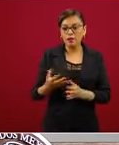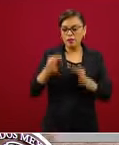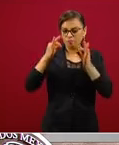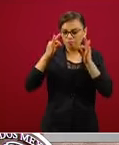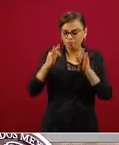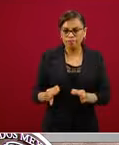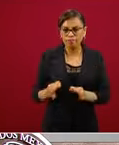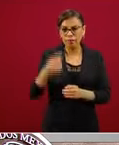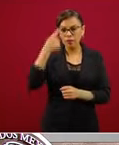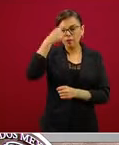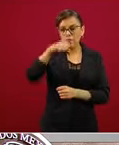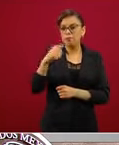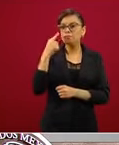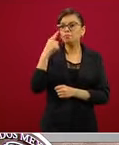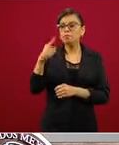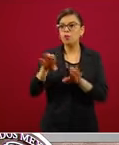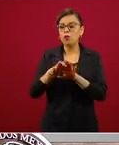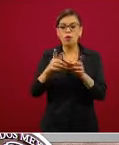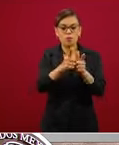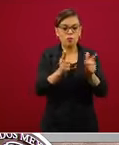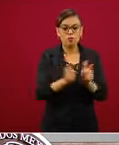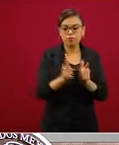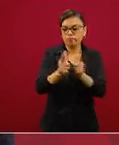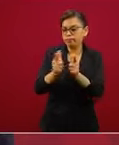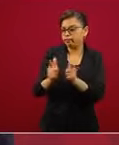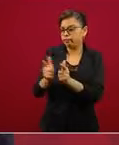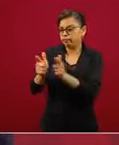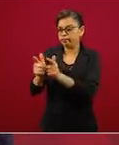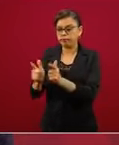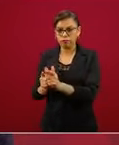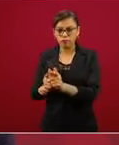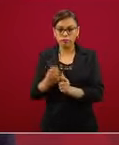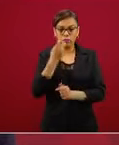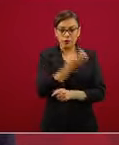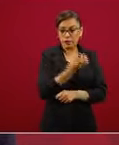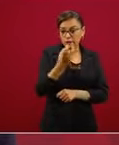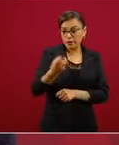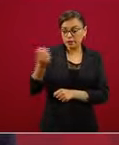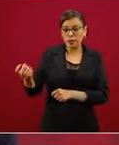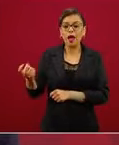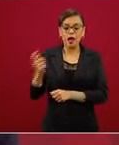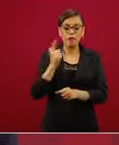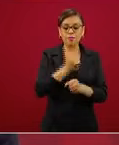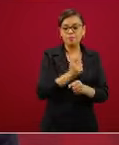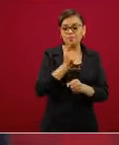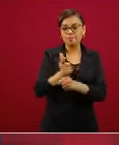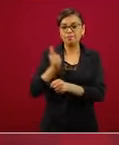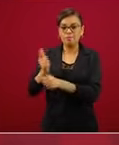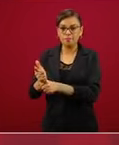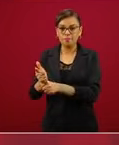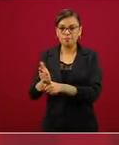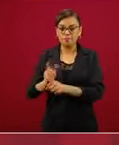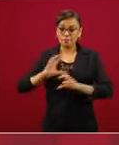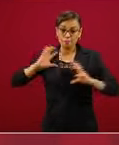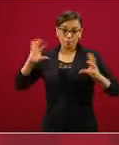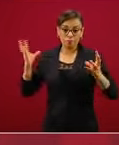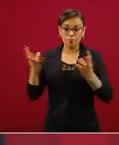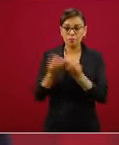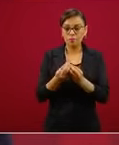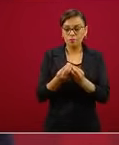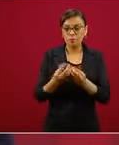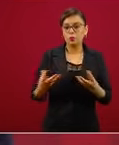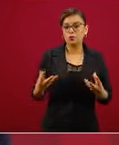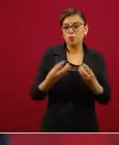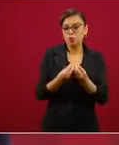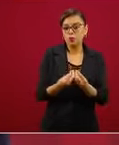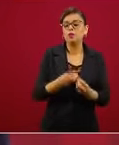visión multisectorial, como se puede apreciar de estos grupos de trabajo, en donde está involucrado todo el gobierno federal y, en